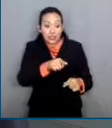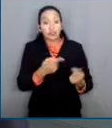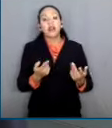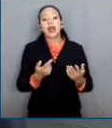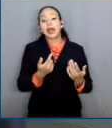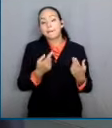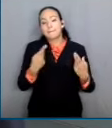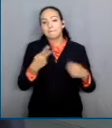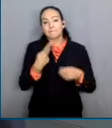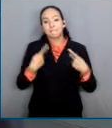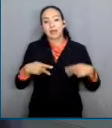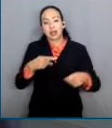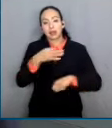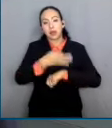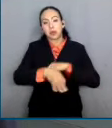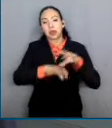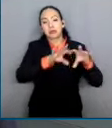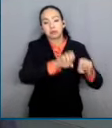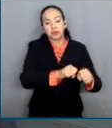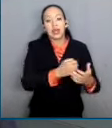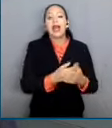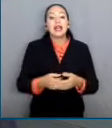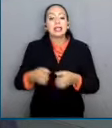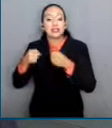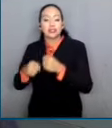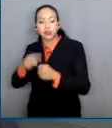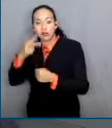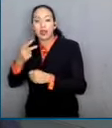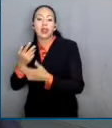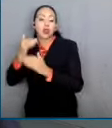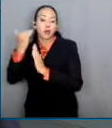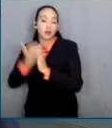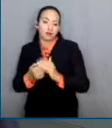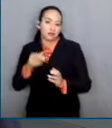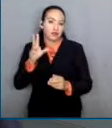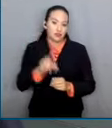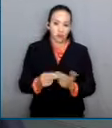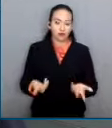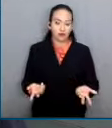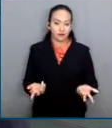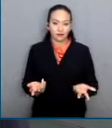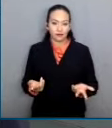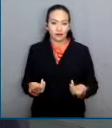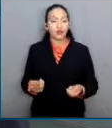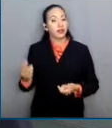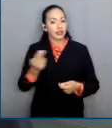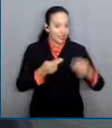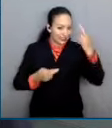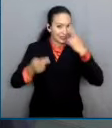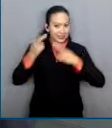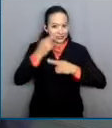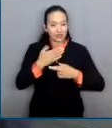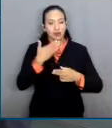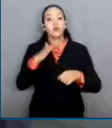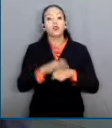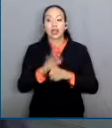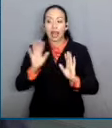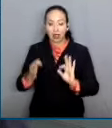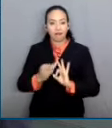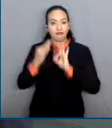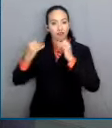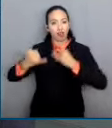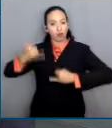es ridículo. ¿A quién le aplica la prisión preventiva oficiosa? Al que ya está bajo un juez ¿Saben cuántos